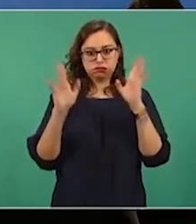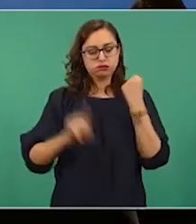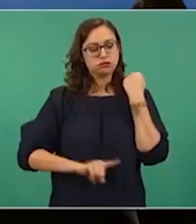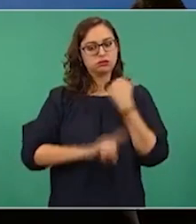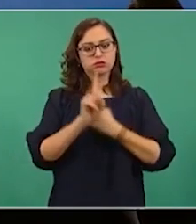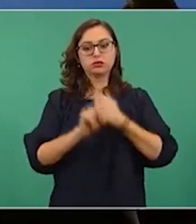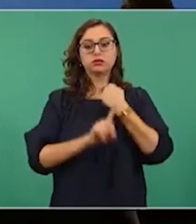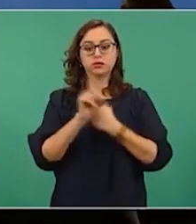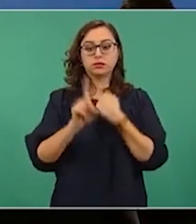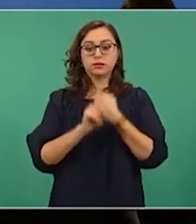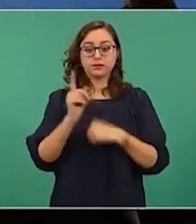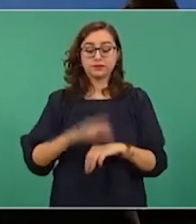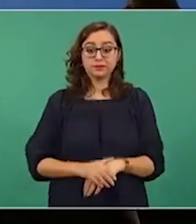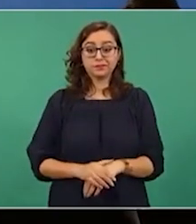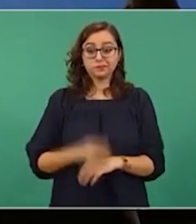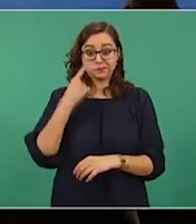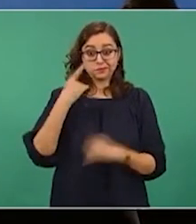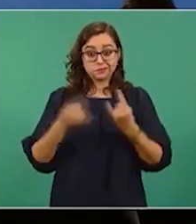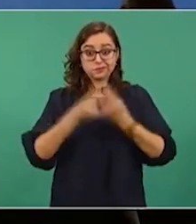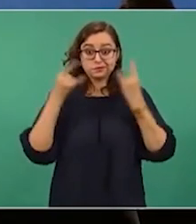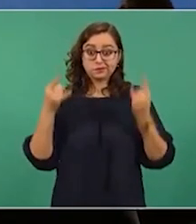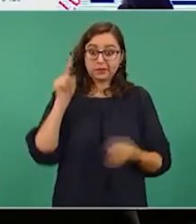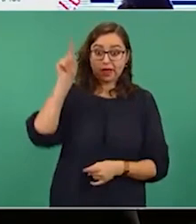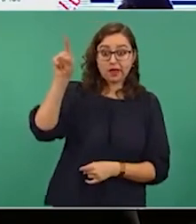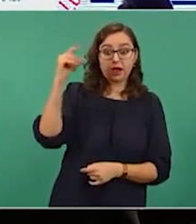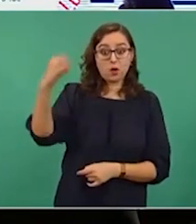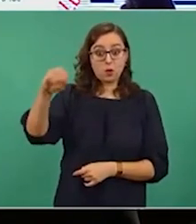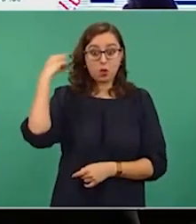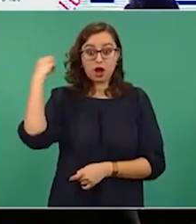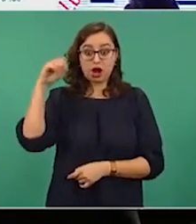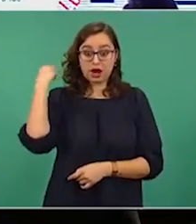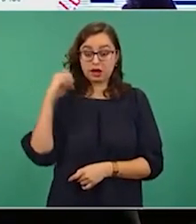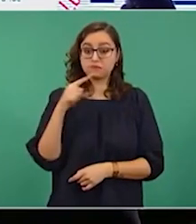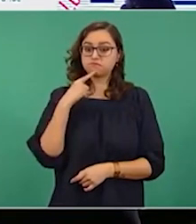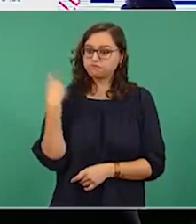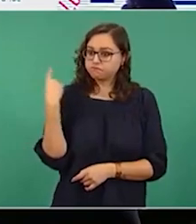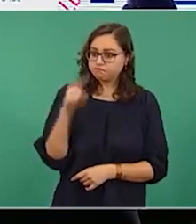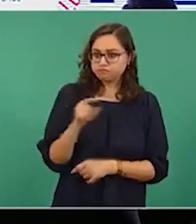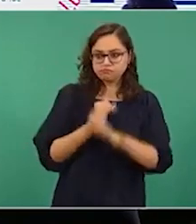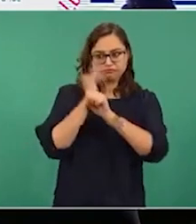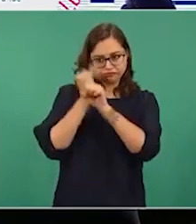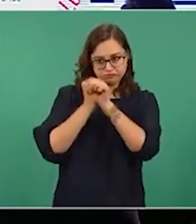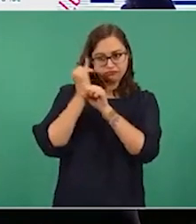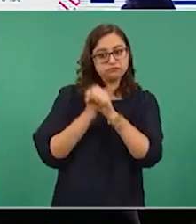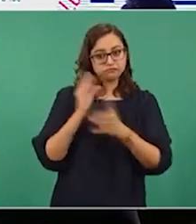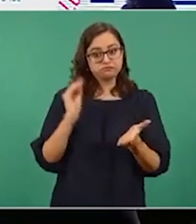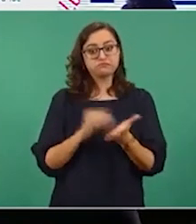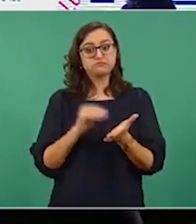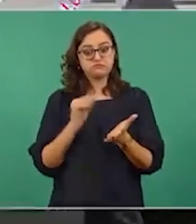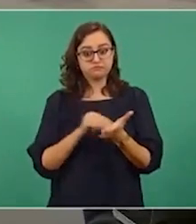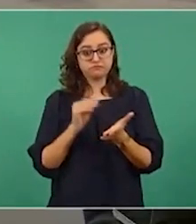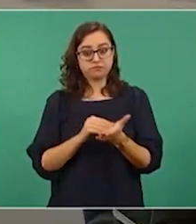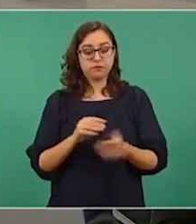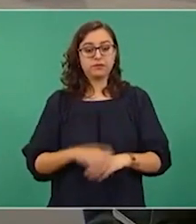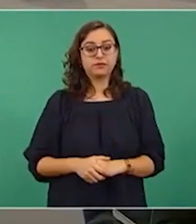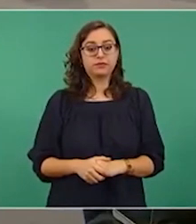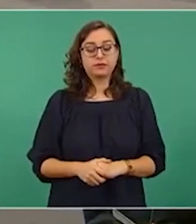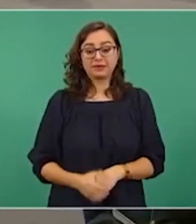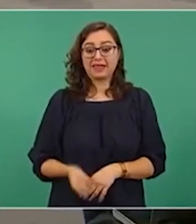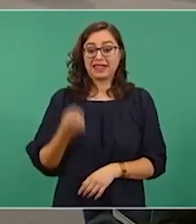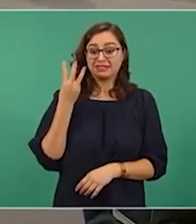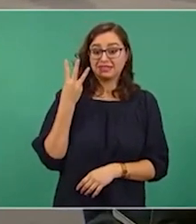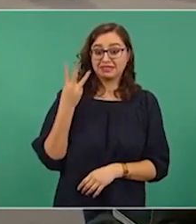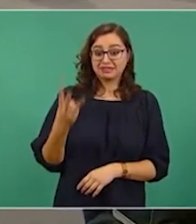abierta una carpeta de investigación, con su permiso, presidente, secretaria. Se rescataron tres menores